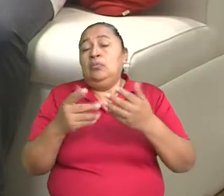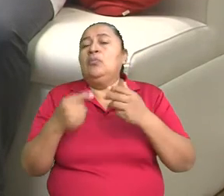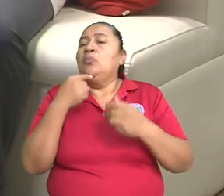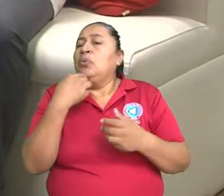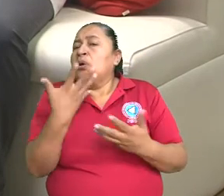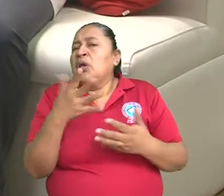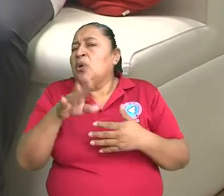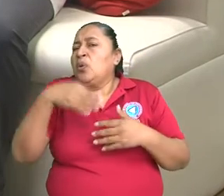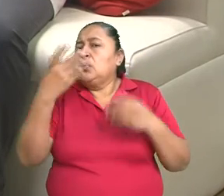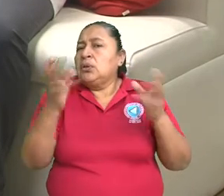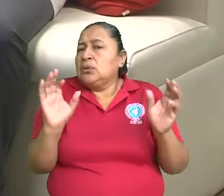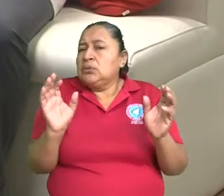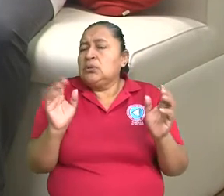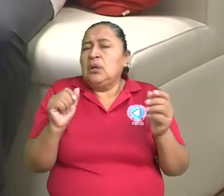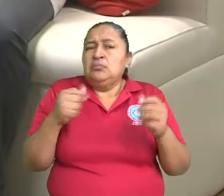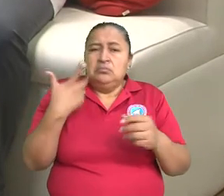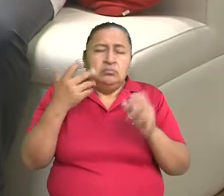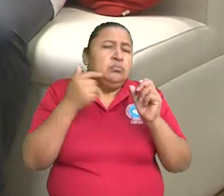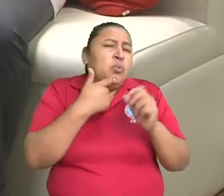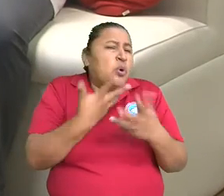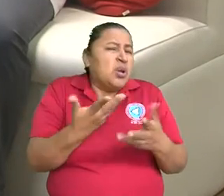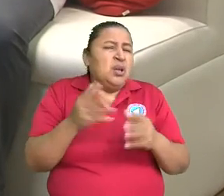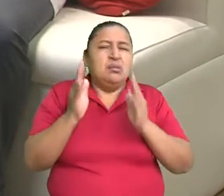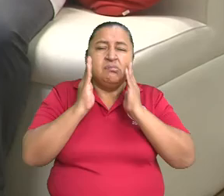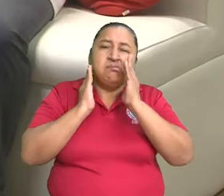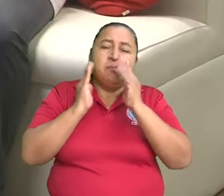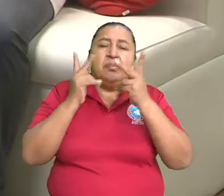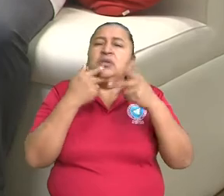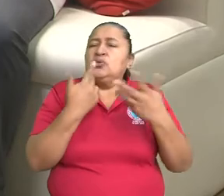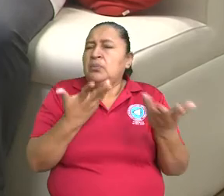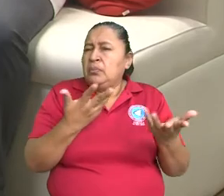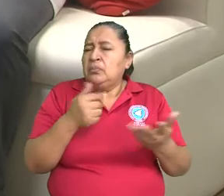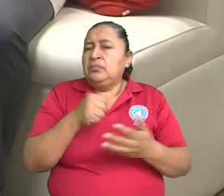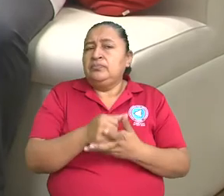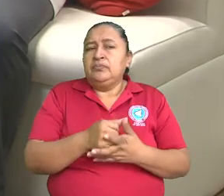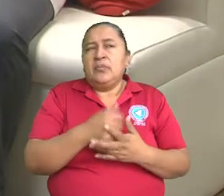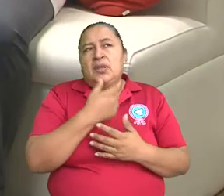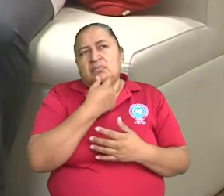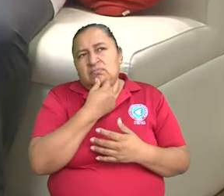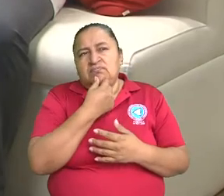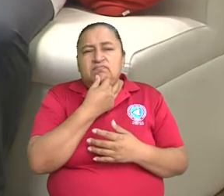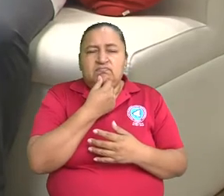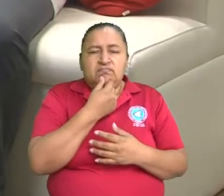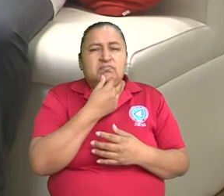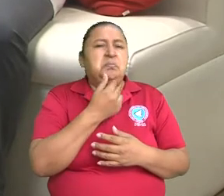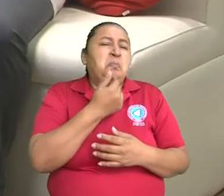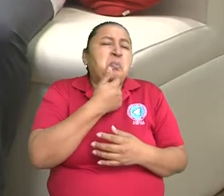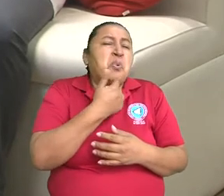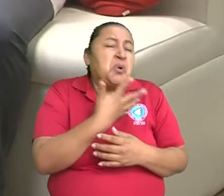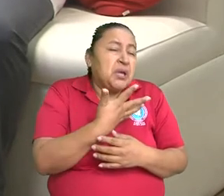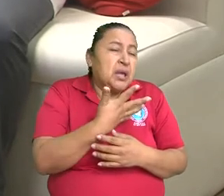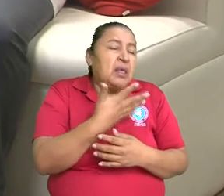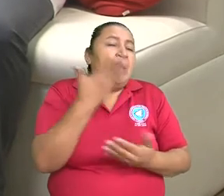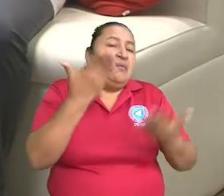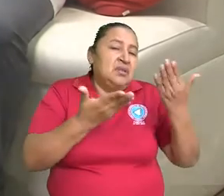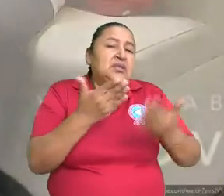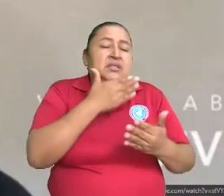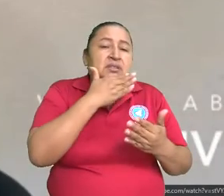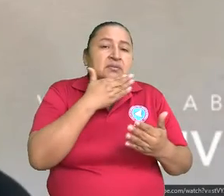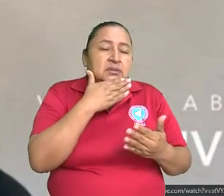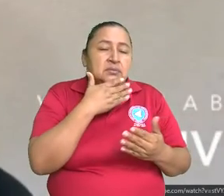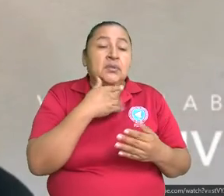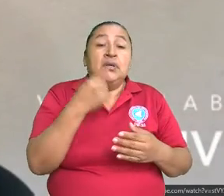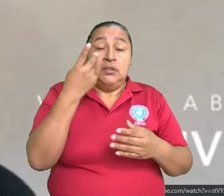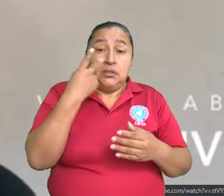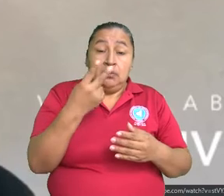aparte del cambio brusco de temperatura, doctor? determinar la causa a veces es muy difícil. O sea, si uno revisa la